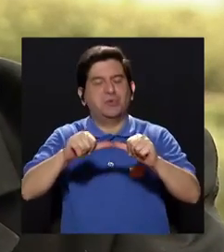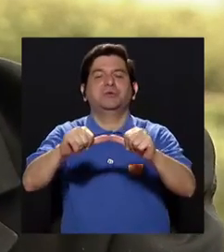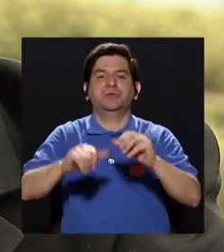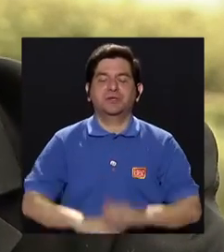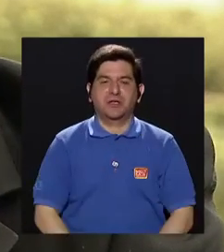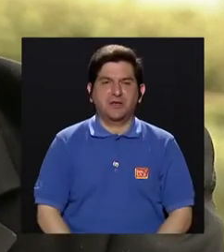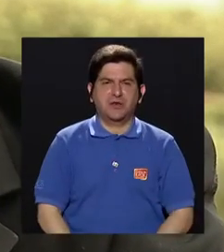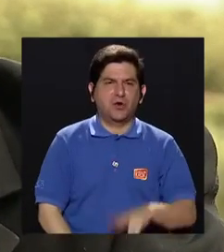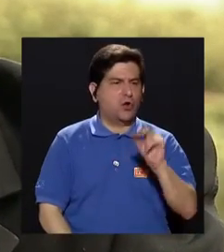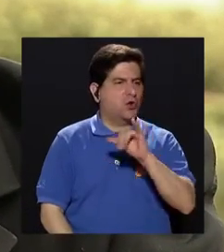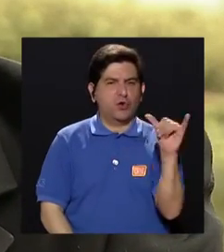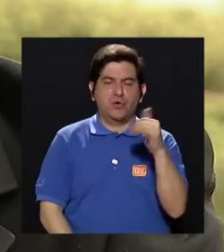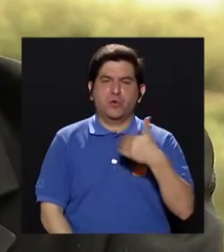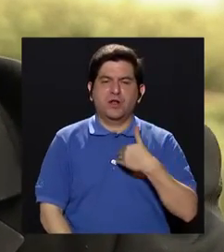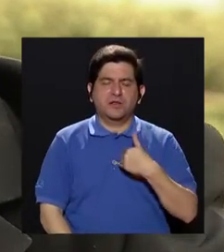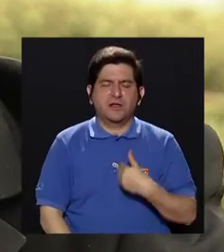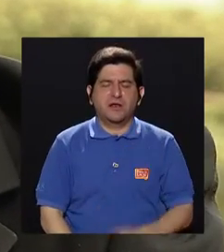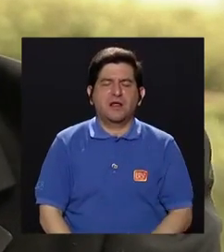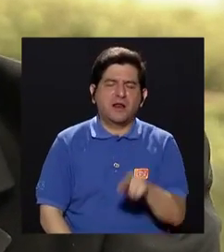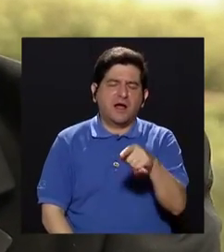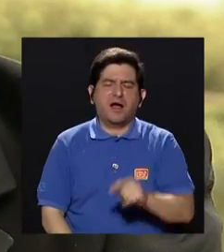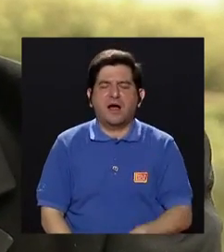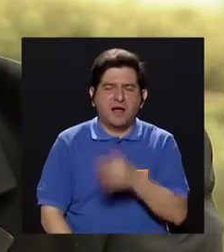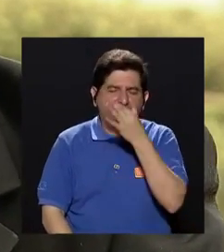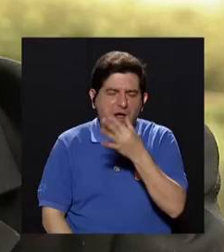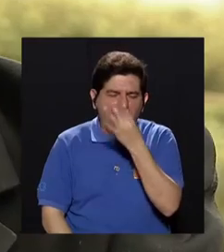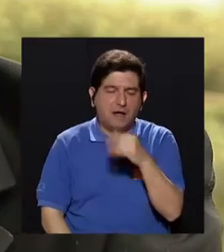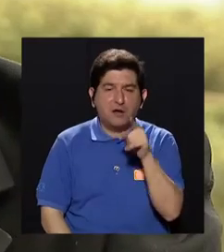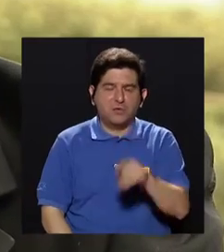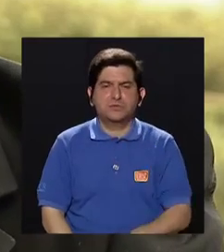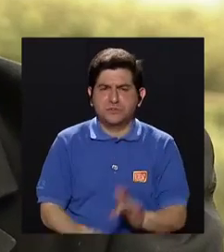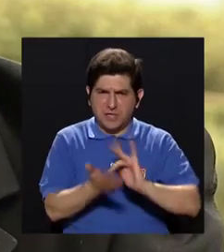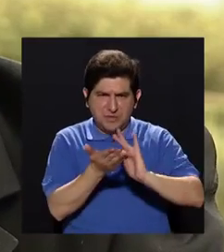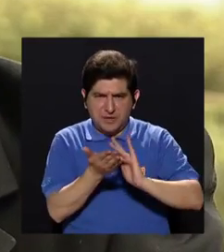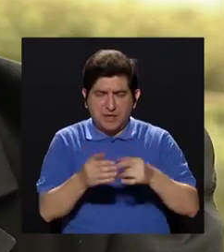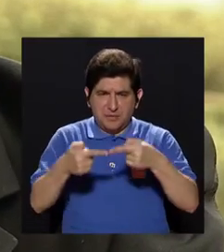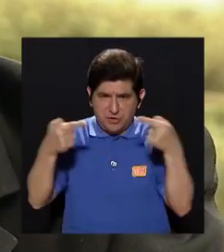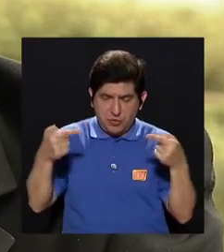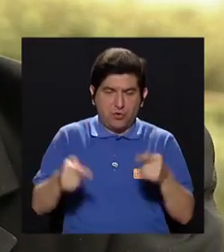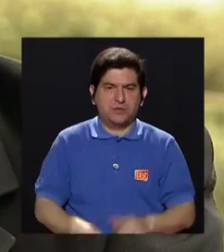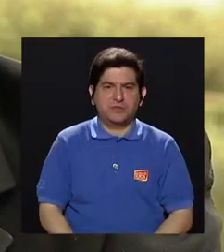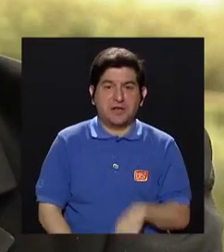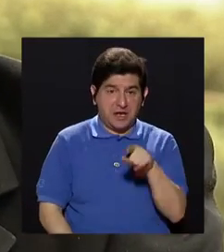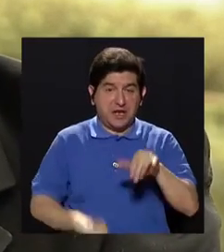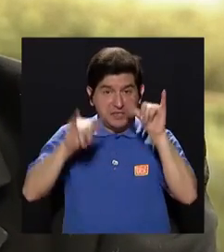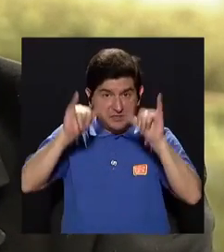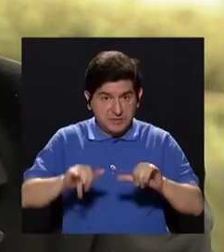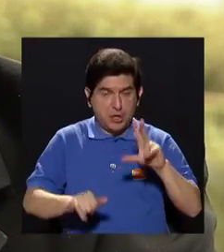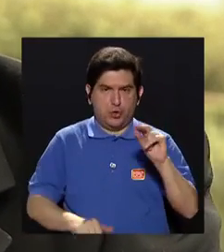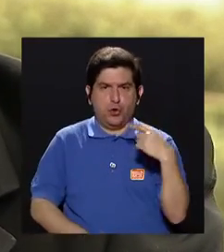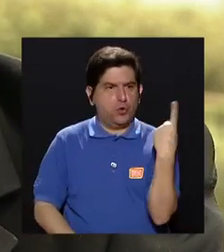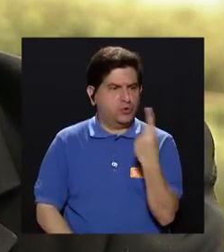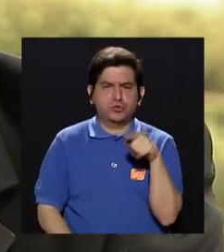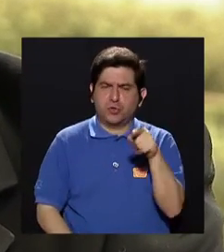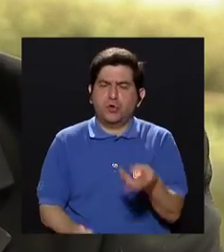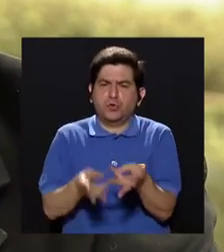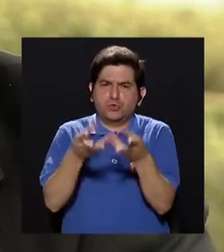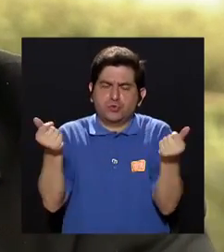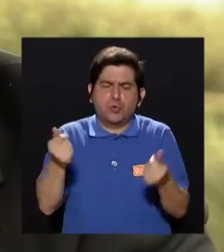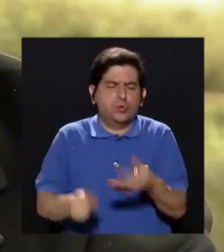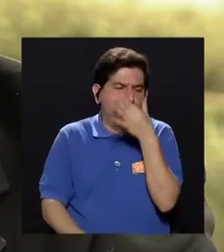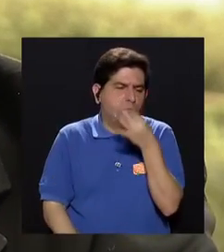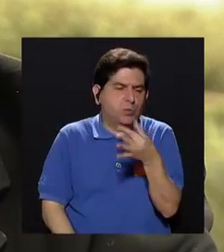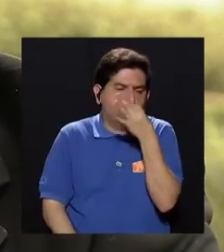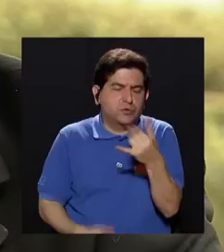uso continuo y común. No es, por ejemplo, igual, tenés un resfriado, estás tomando un antigripal, pues no, el antigripal no vino para quedarse. Vino